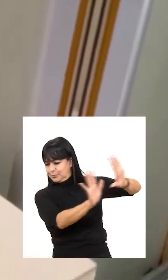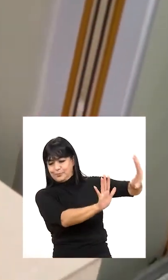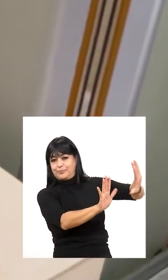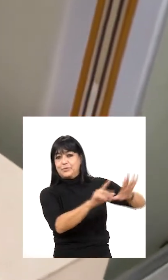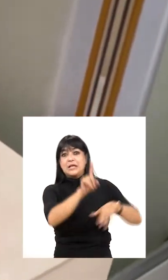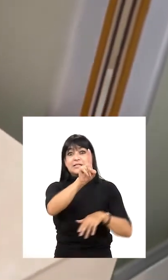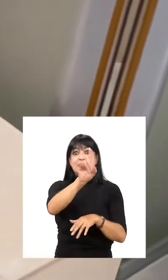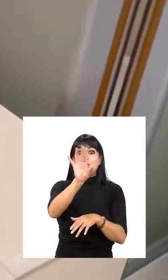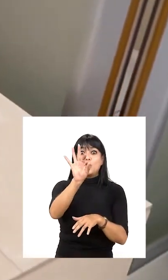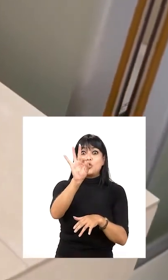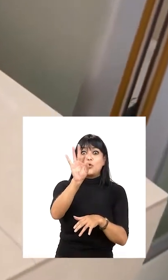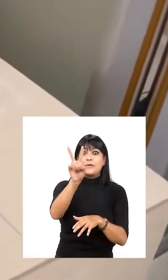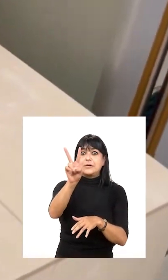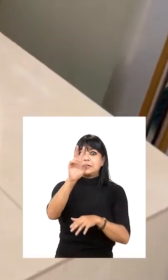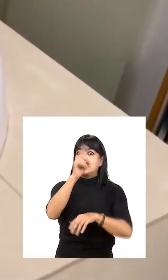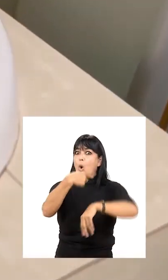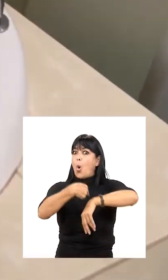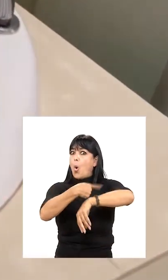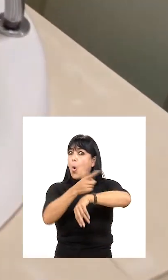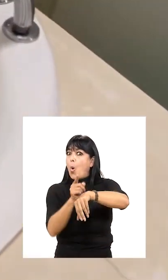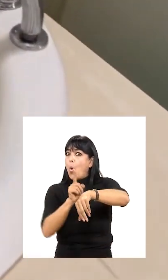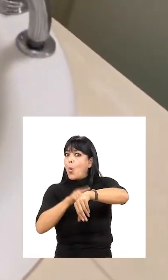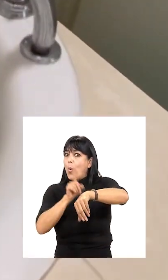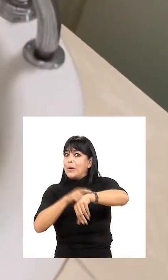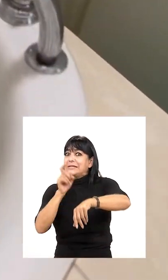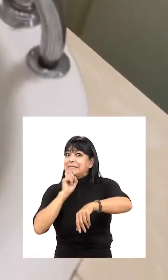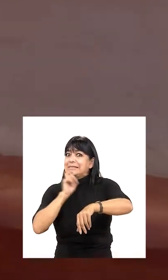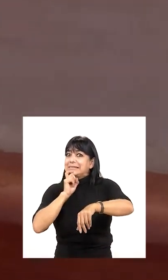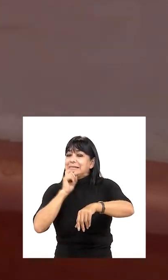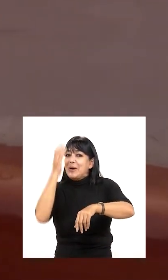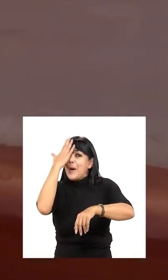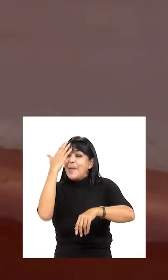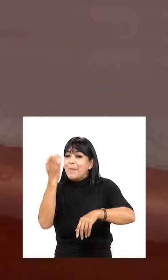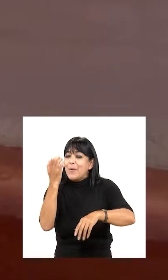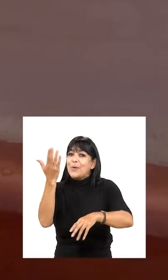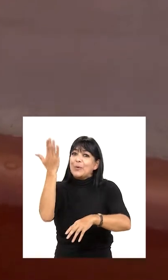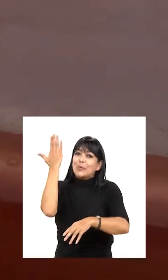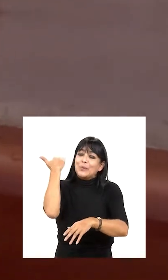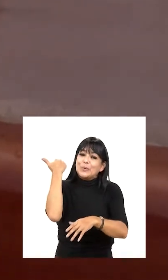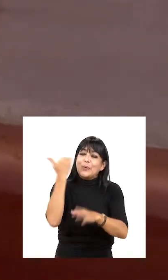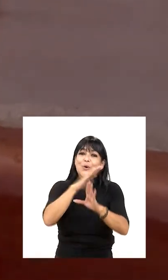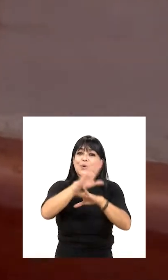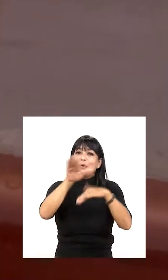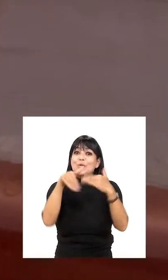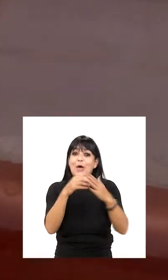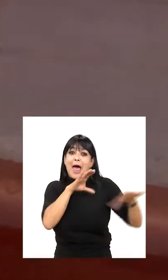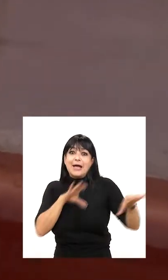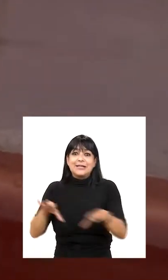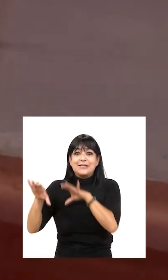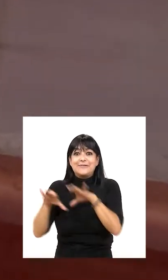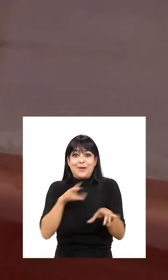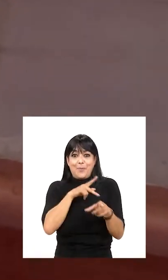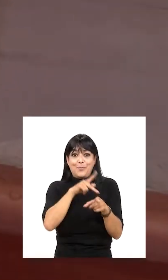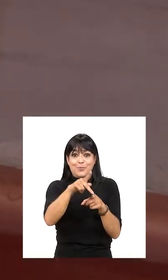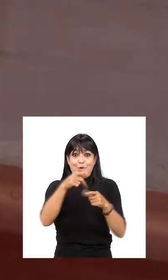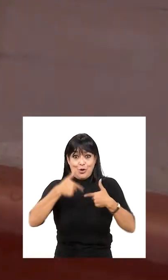Fueron 192 horas difíciles porque desde hace mucho tiempo, todas las actividades profesionales